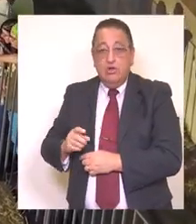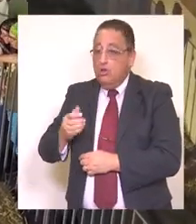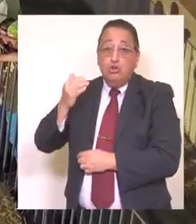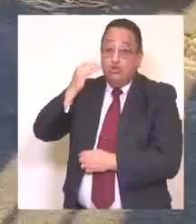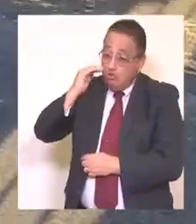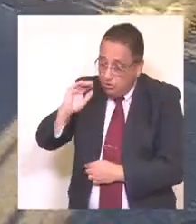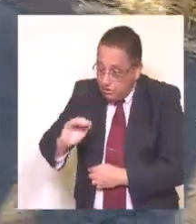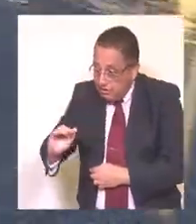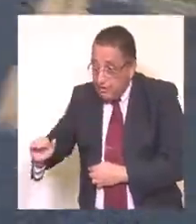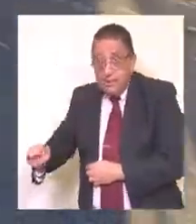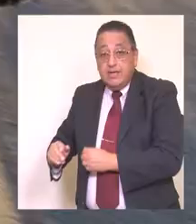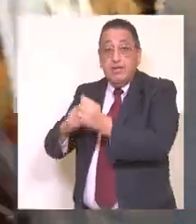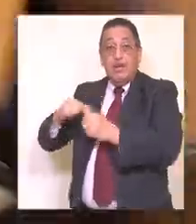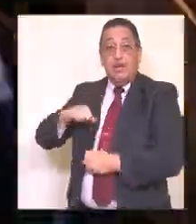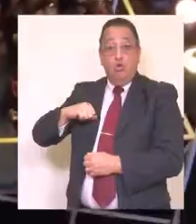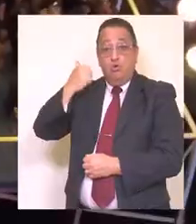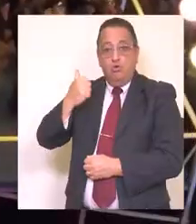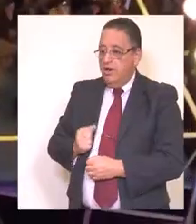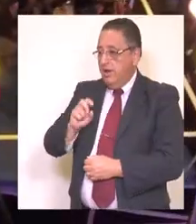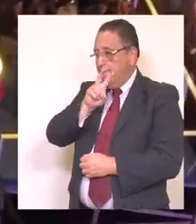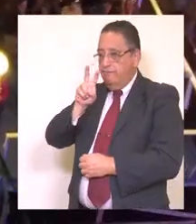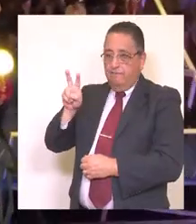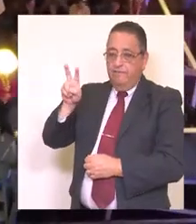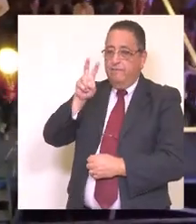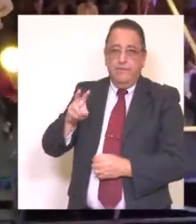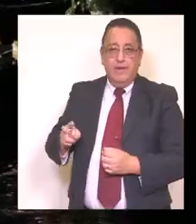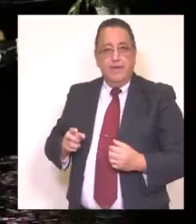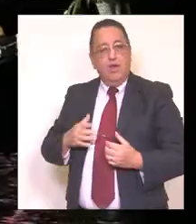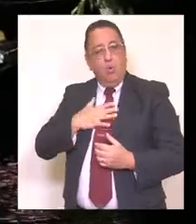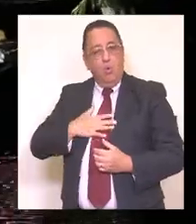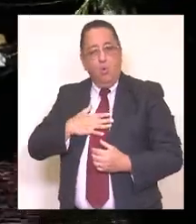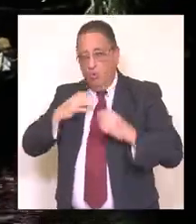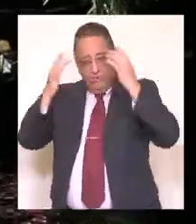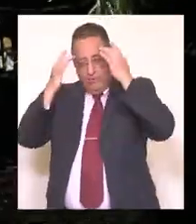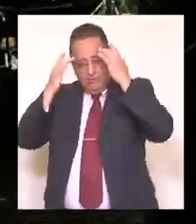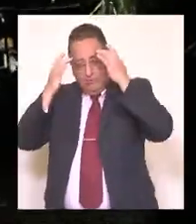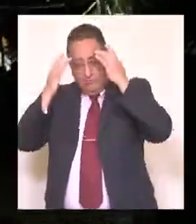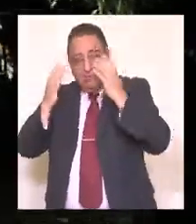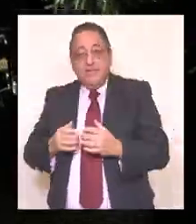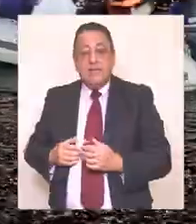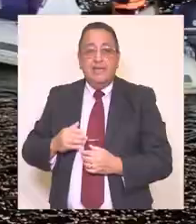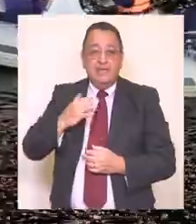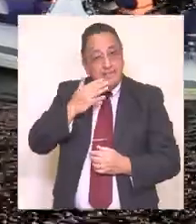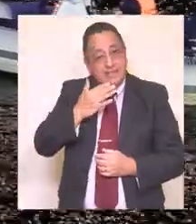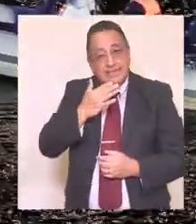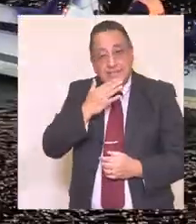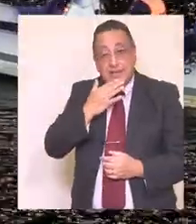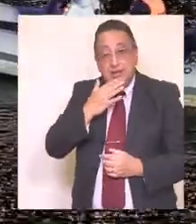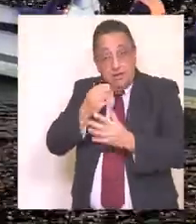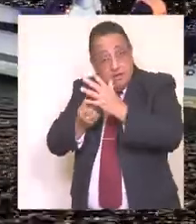dedicada especialmente a ellos. Asimismo, tuvimos una nueva versión de la noche veneciana, como ya es tradición.